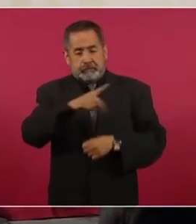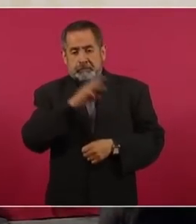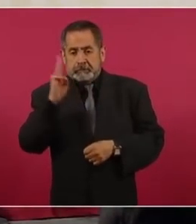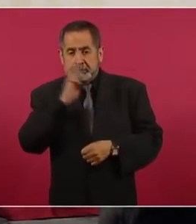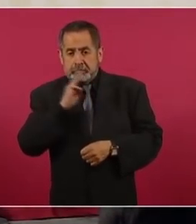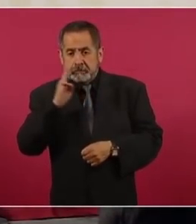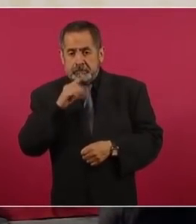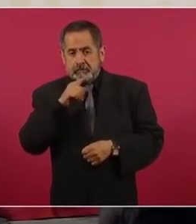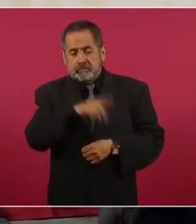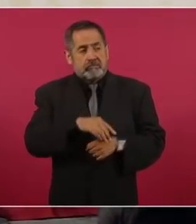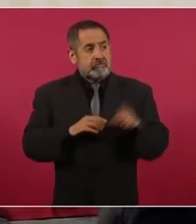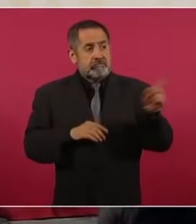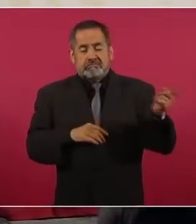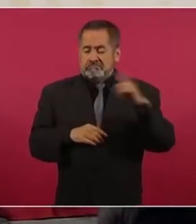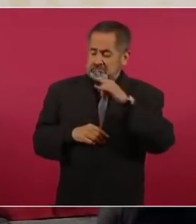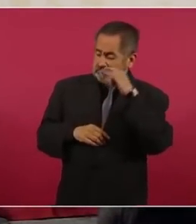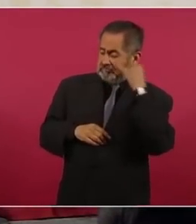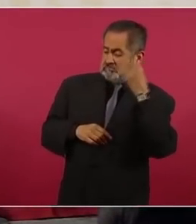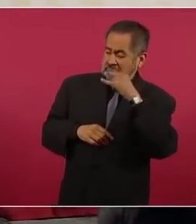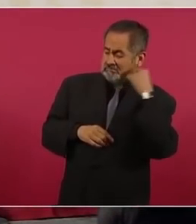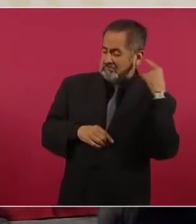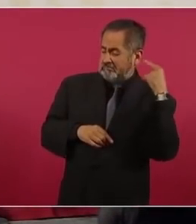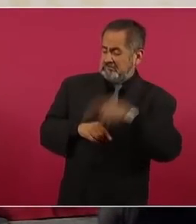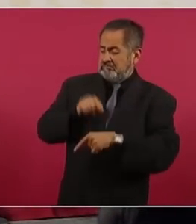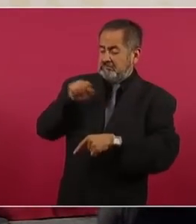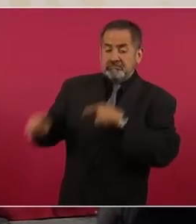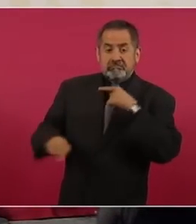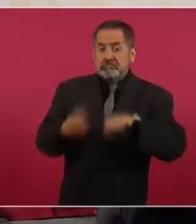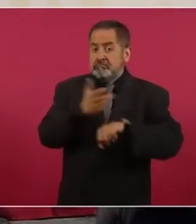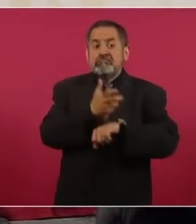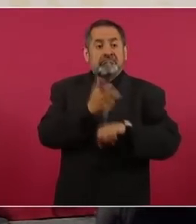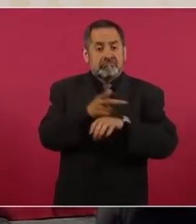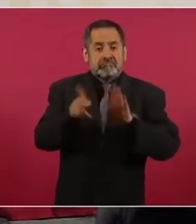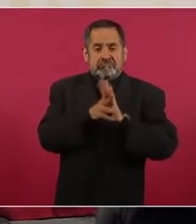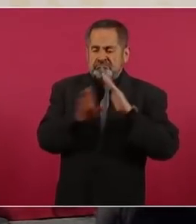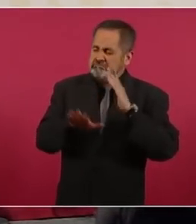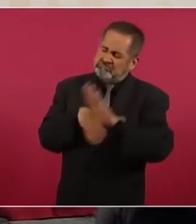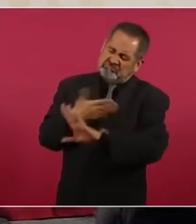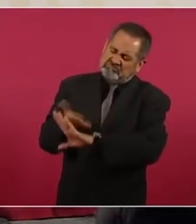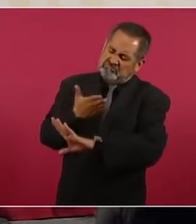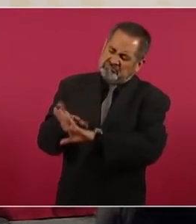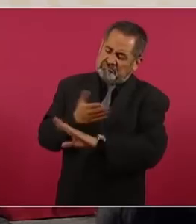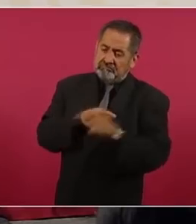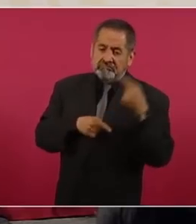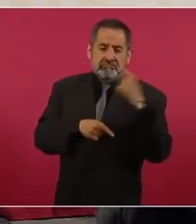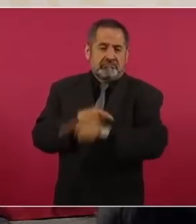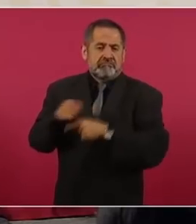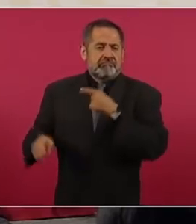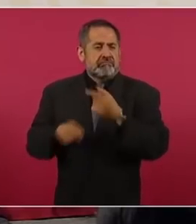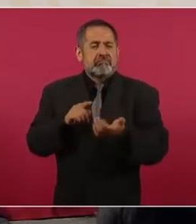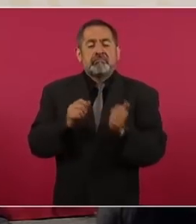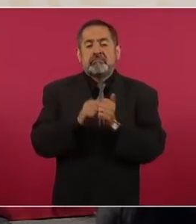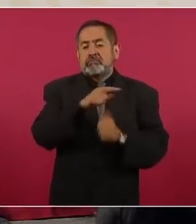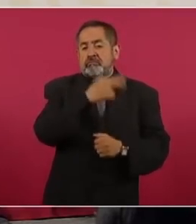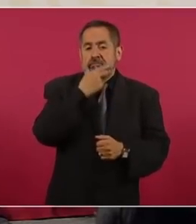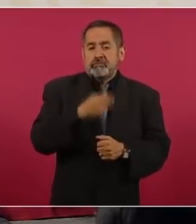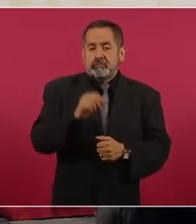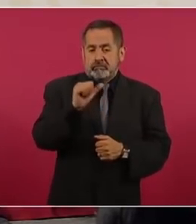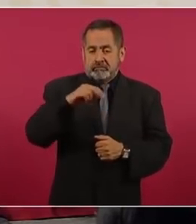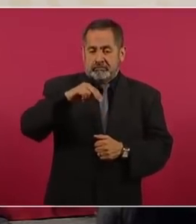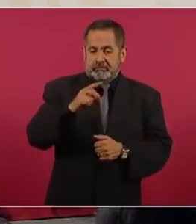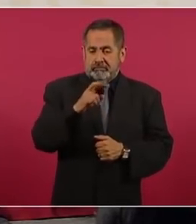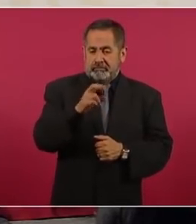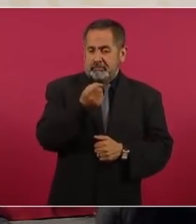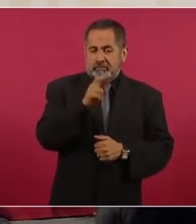unos desaires y unos ataques. prensa norteamericana, encabezado por Jack Anderson y su asociado Van